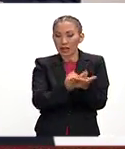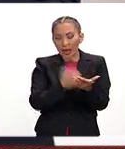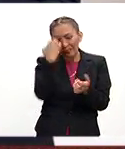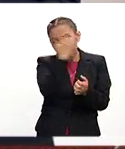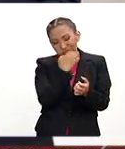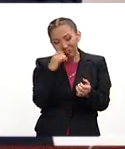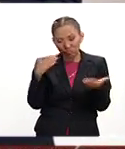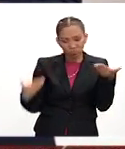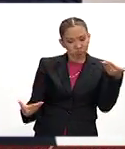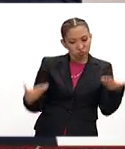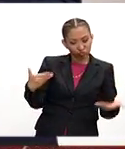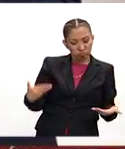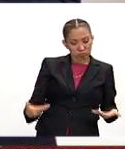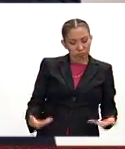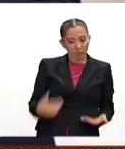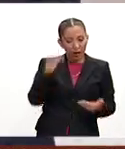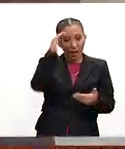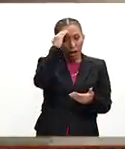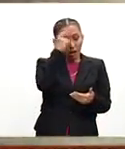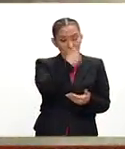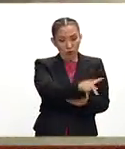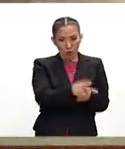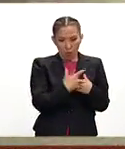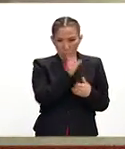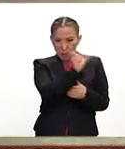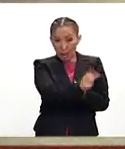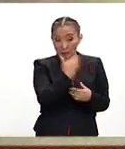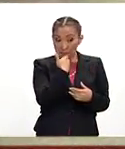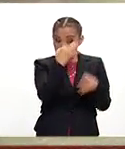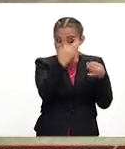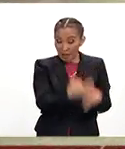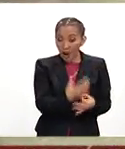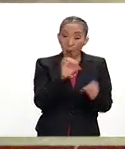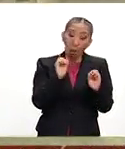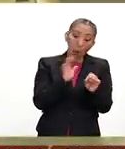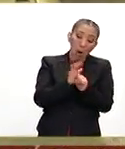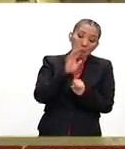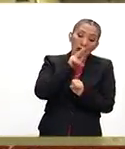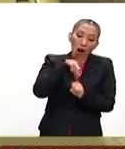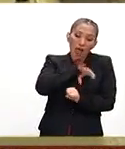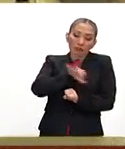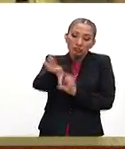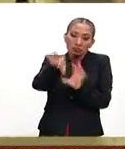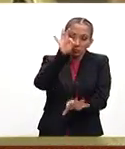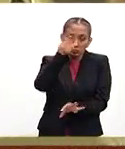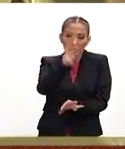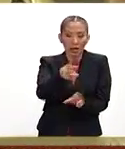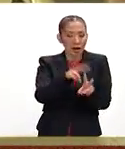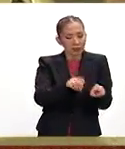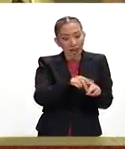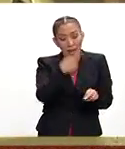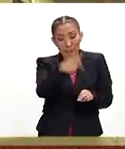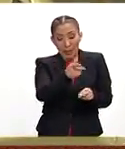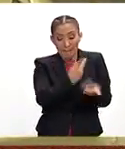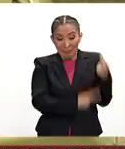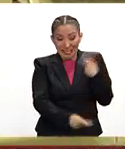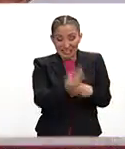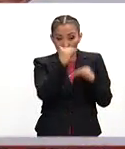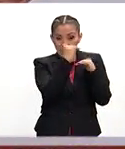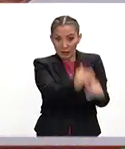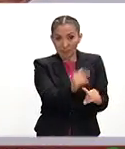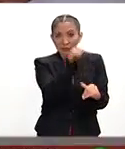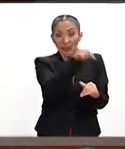evalúe y compare para que conozca si su producto financiero es el adecuado o cuál es el mejor. Analice si su línea de crédito actual